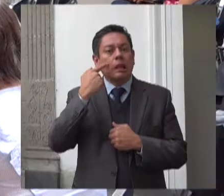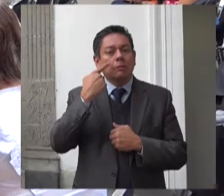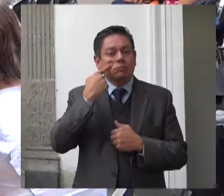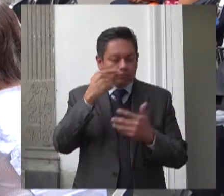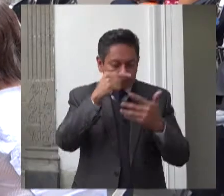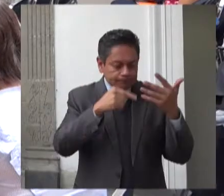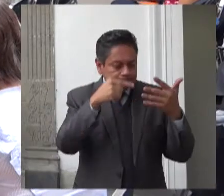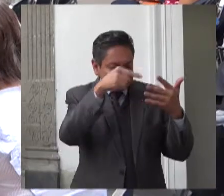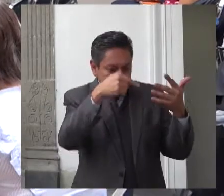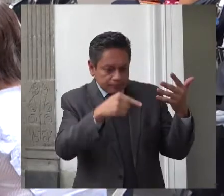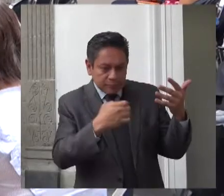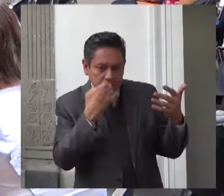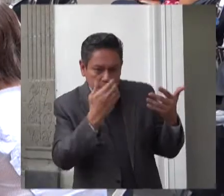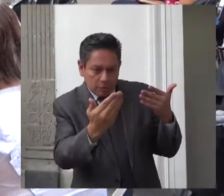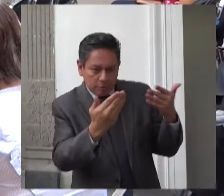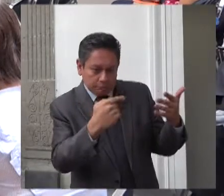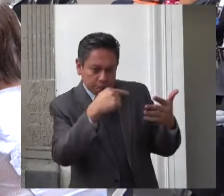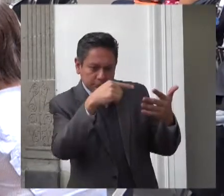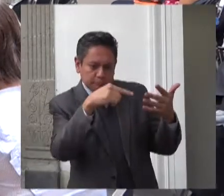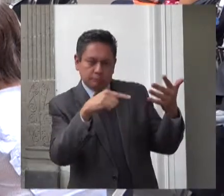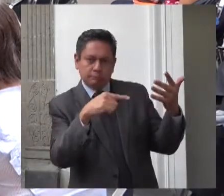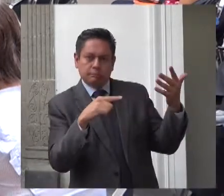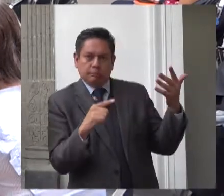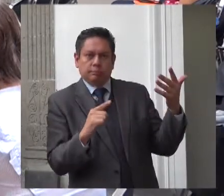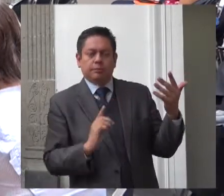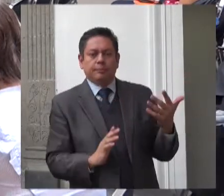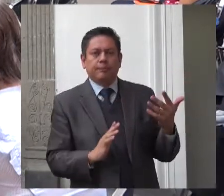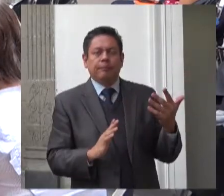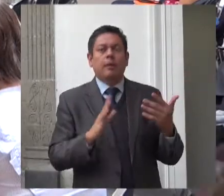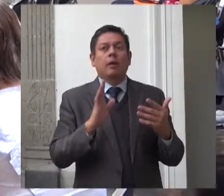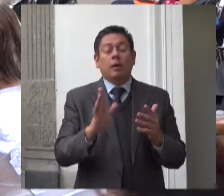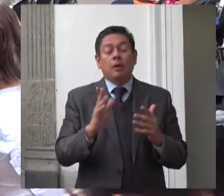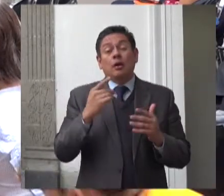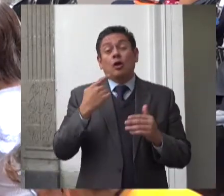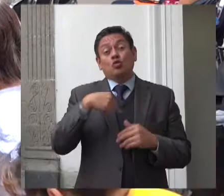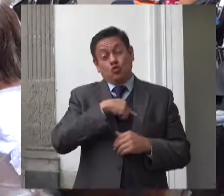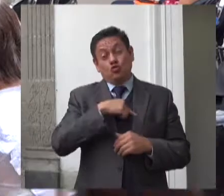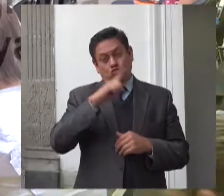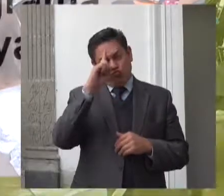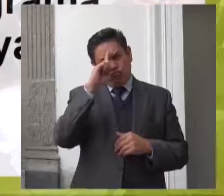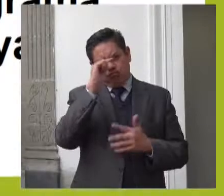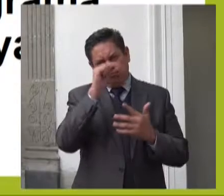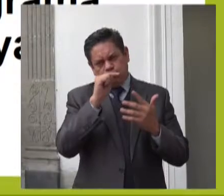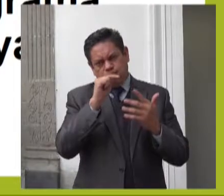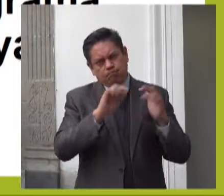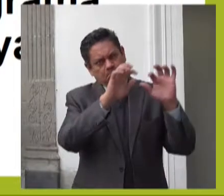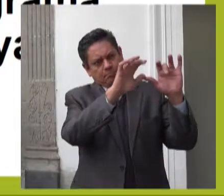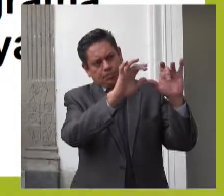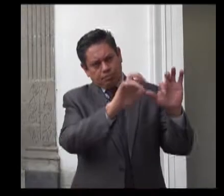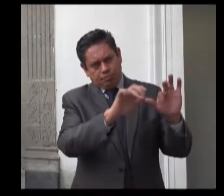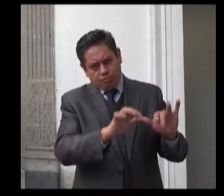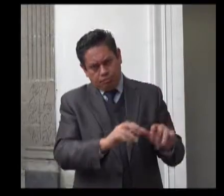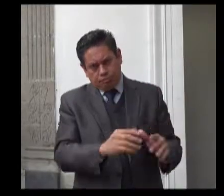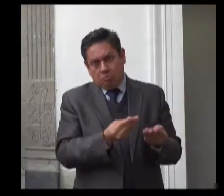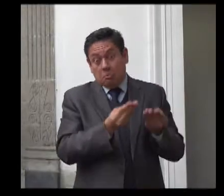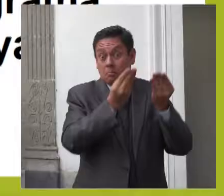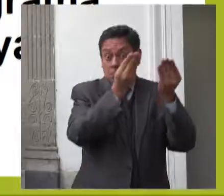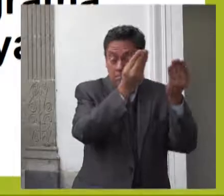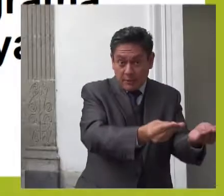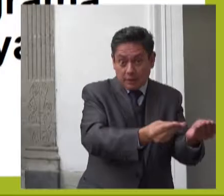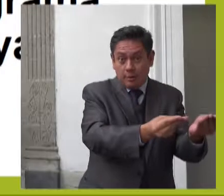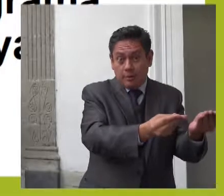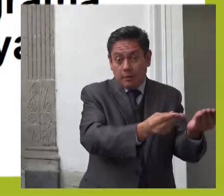documento recomendatorio existen puntos específicos que deberán atender de manera